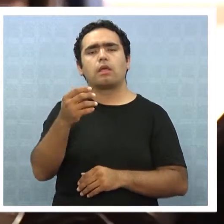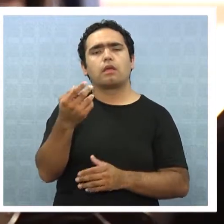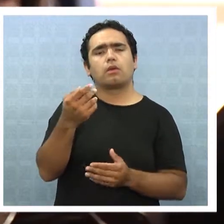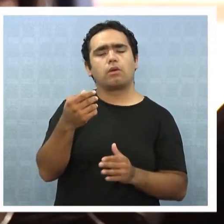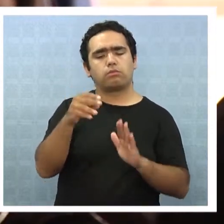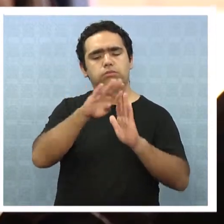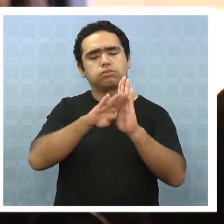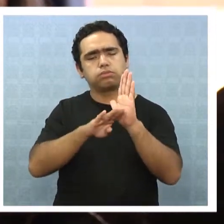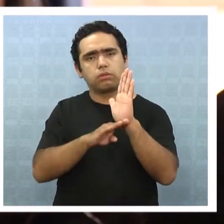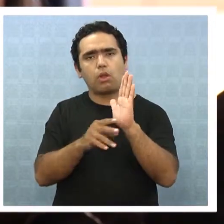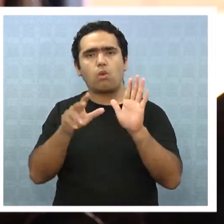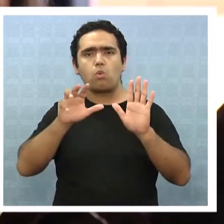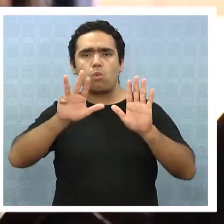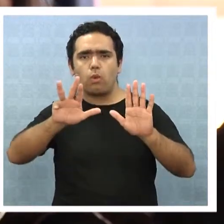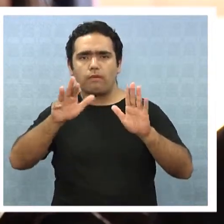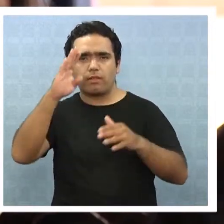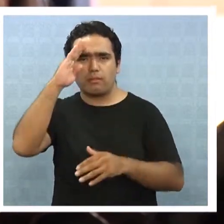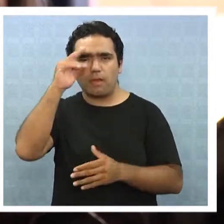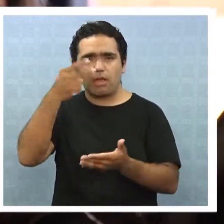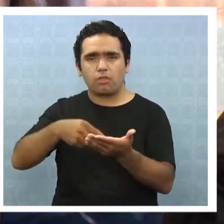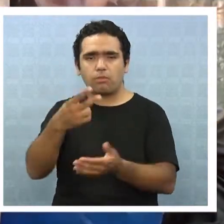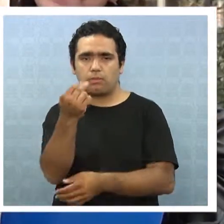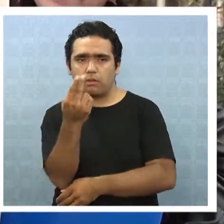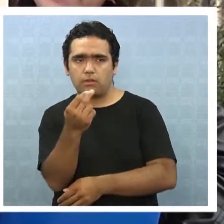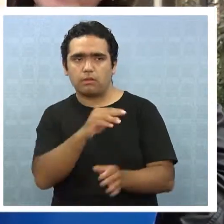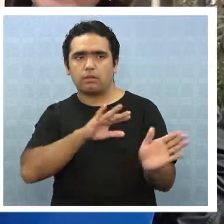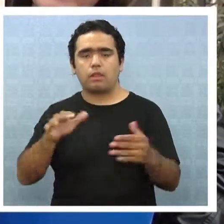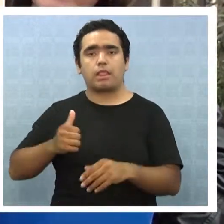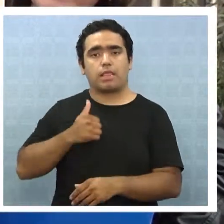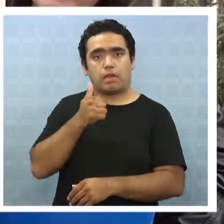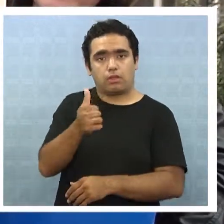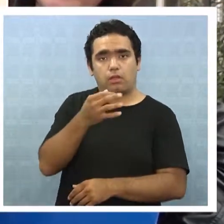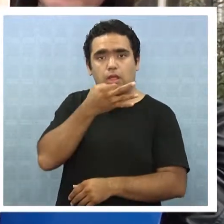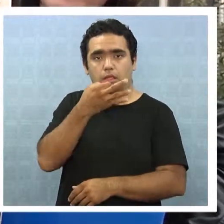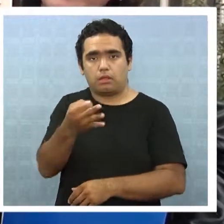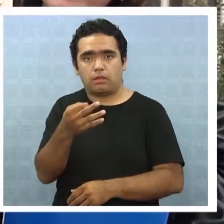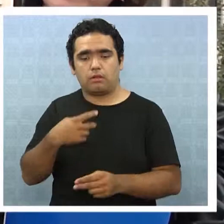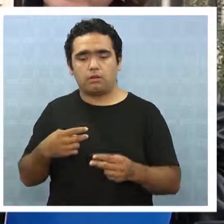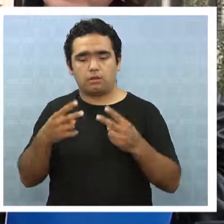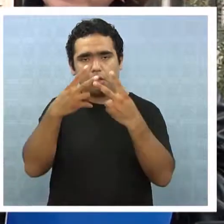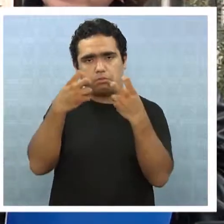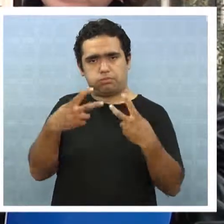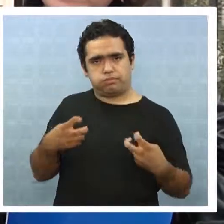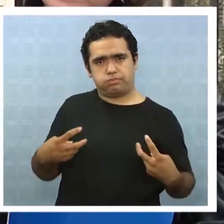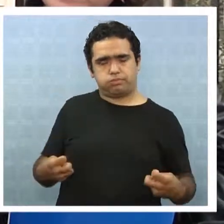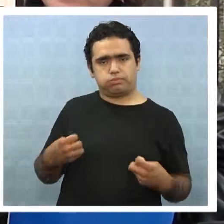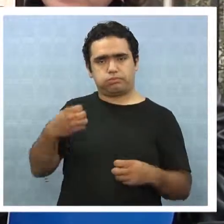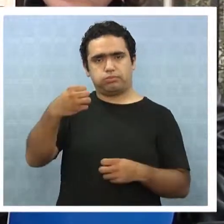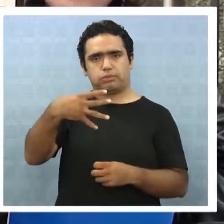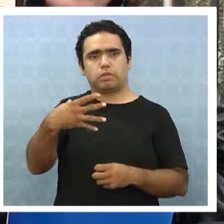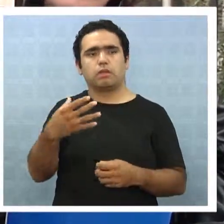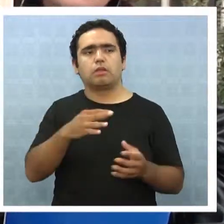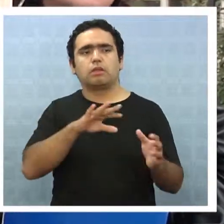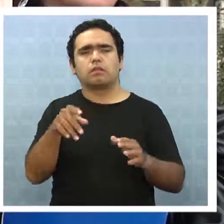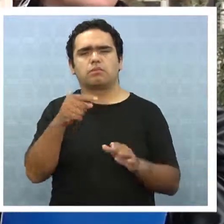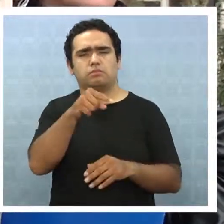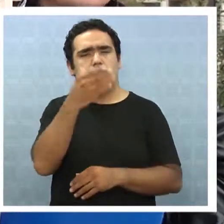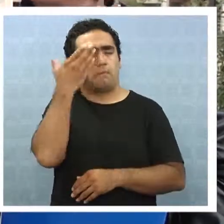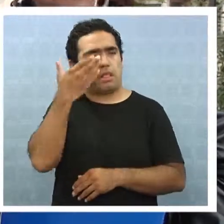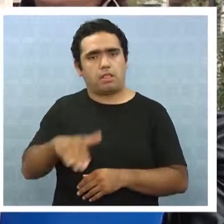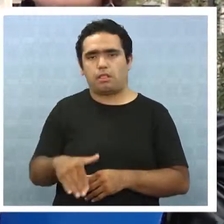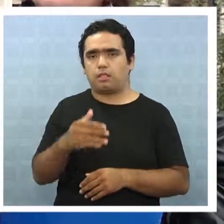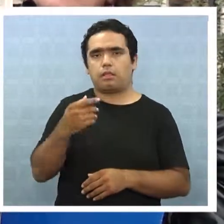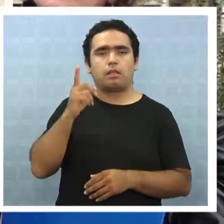el 9 de mayo de 2012. Donde la directora dijo que el servicio de rayos estaba súper completo, donde estaba súper avanzado con los equipos.